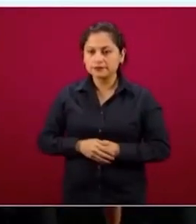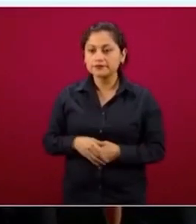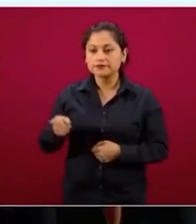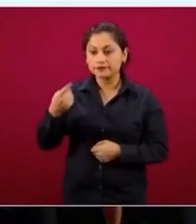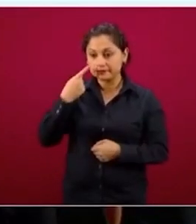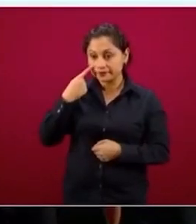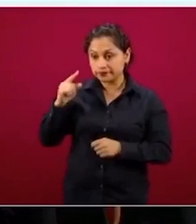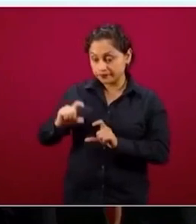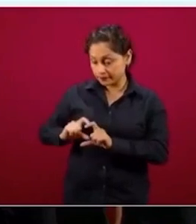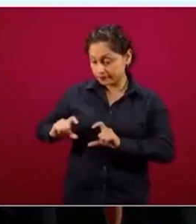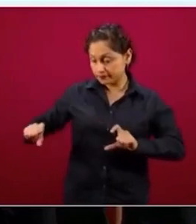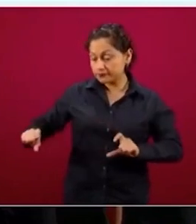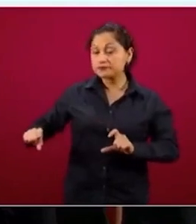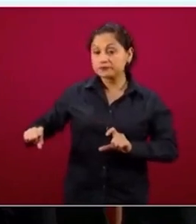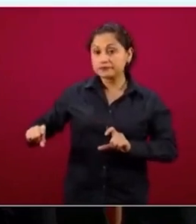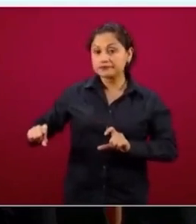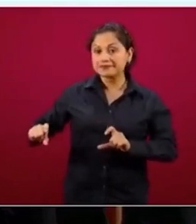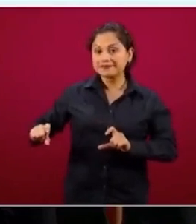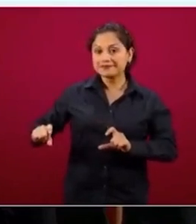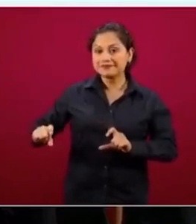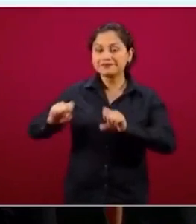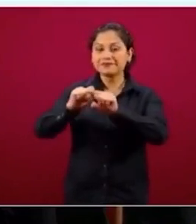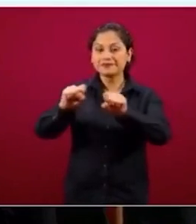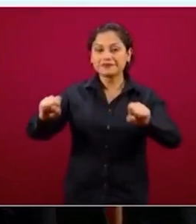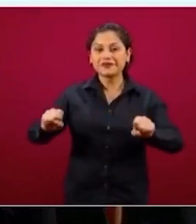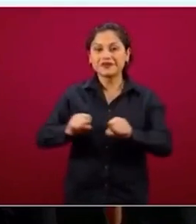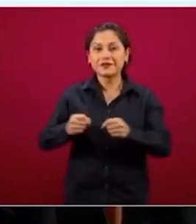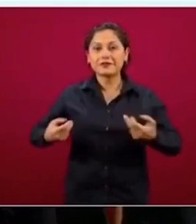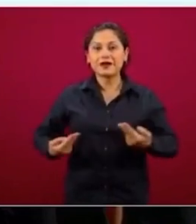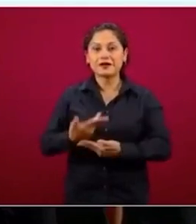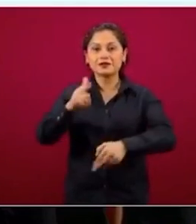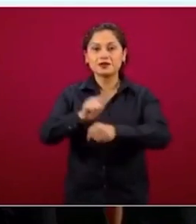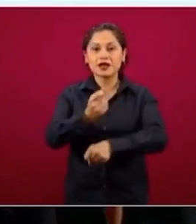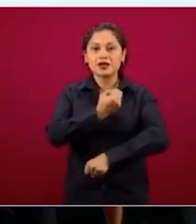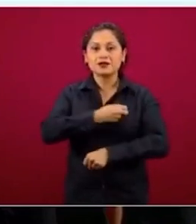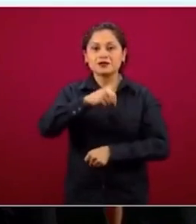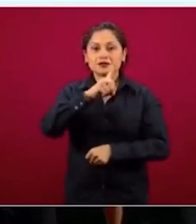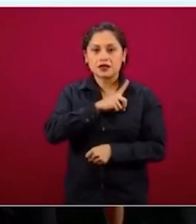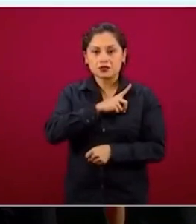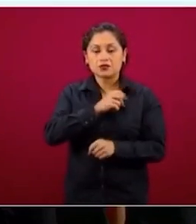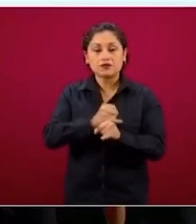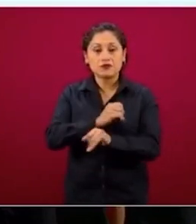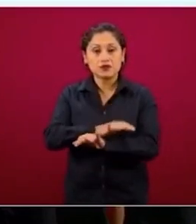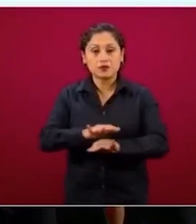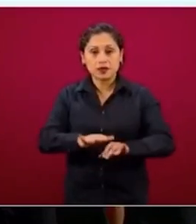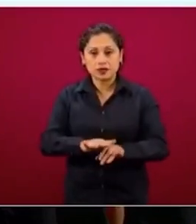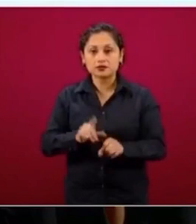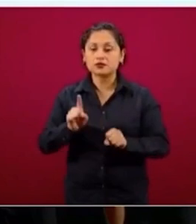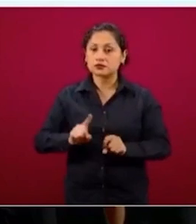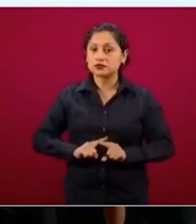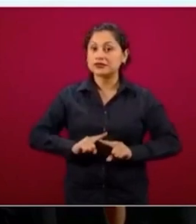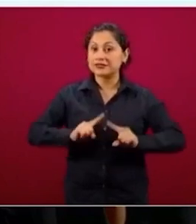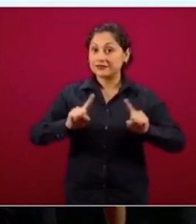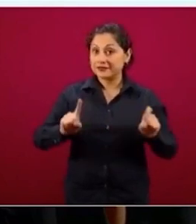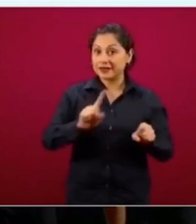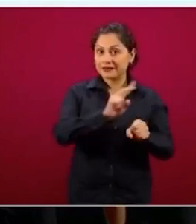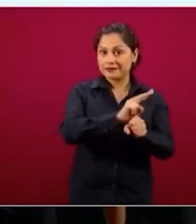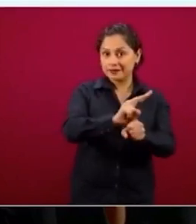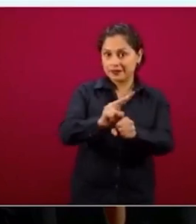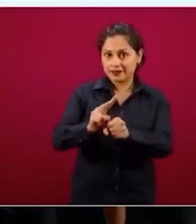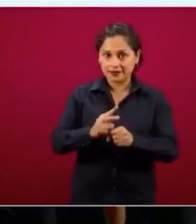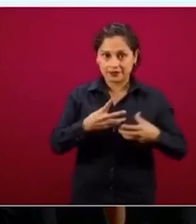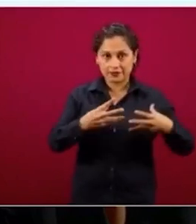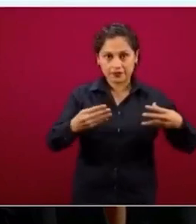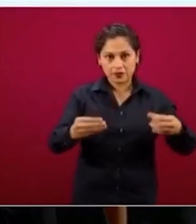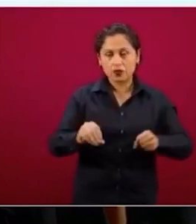de Información en Salud y es el Sistema Nacional de Información en Salud, que es un sistema distinto del Sistema Nacional de Vigilancia Epidemiológica,